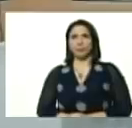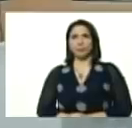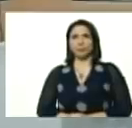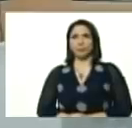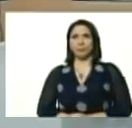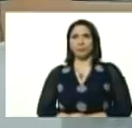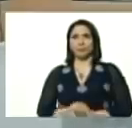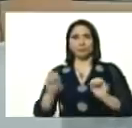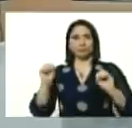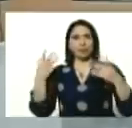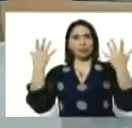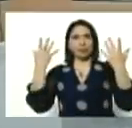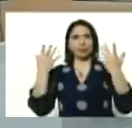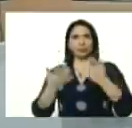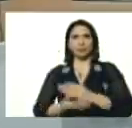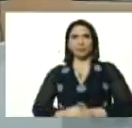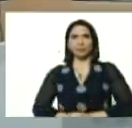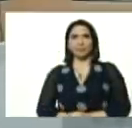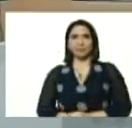¡Venceremos!